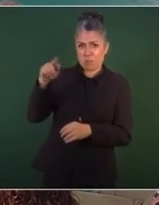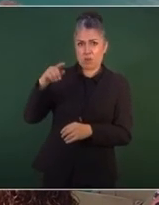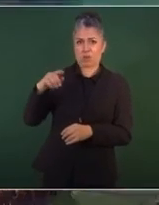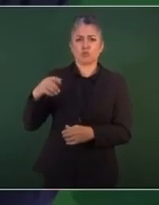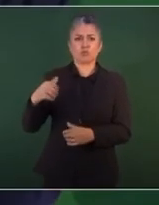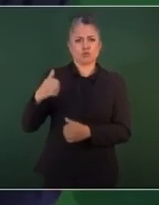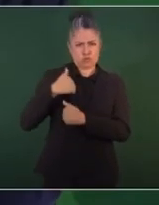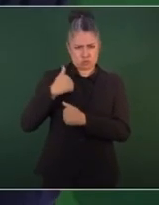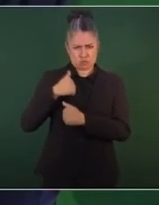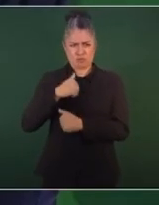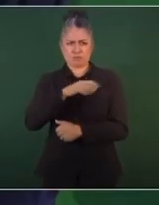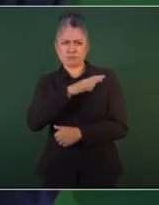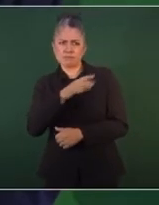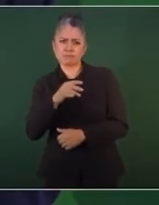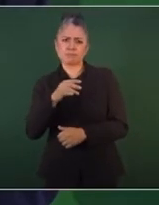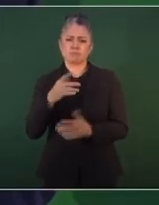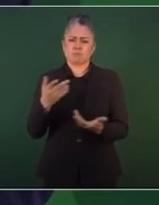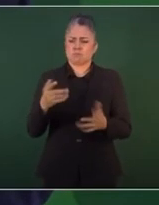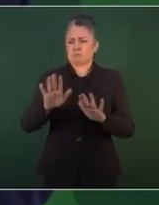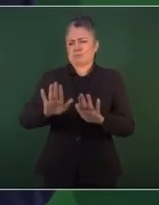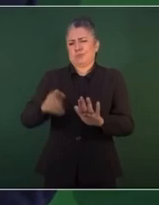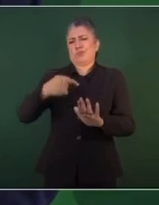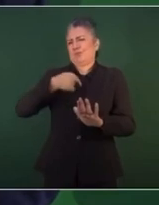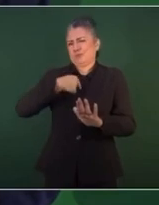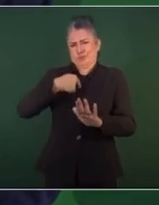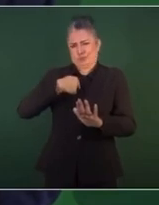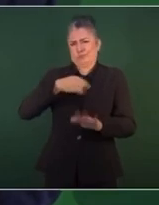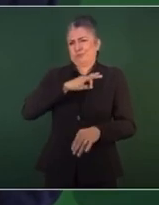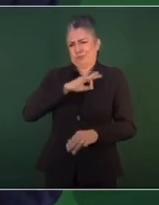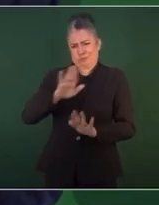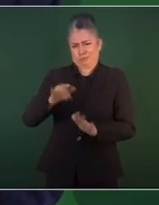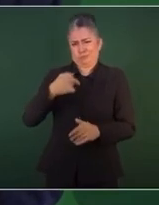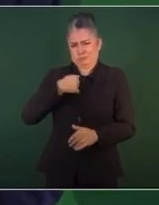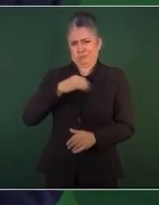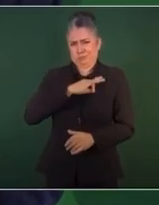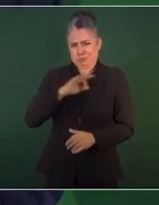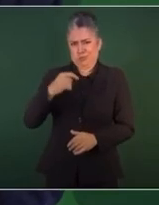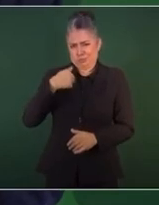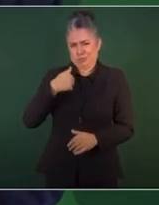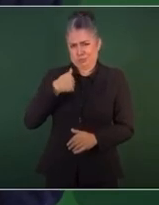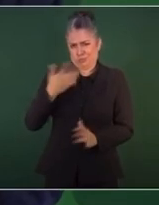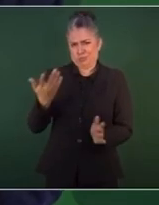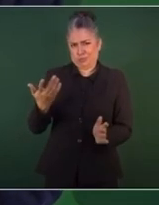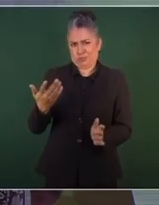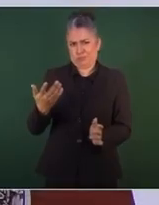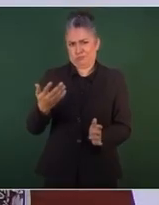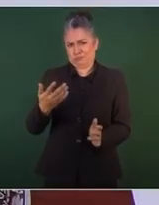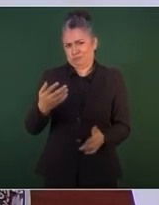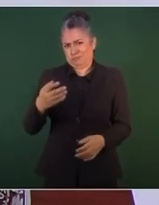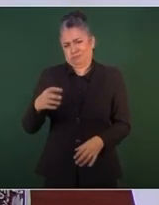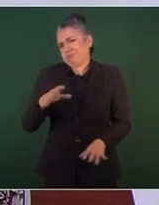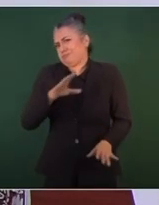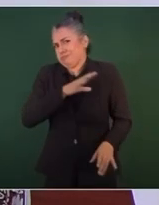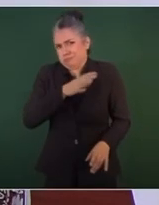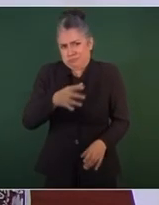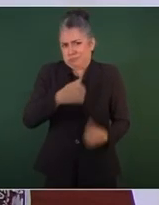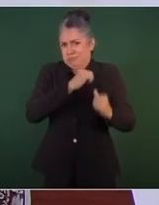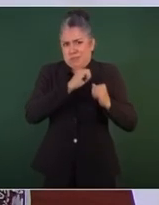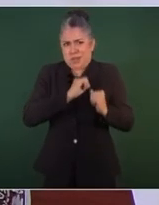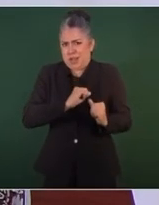la voy a dar, soy el comandante supremo de la Fuerza Armada, aparte de presidente